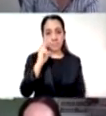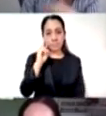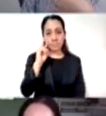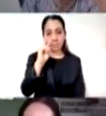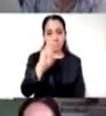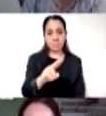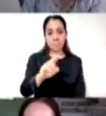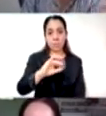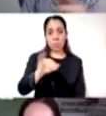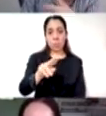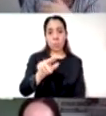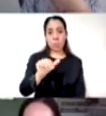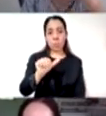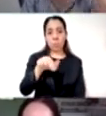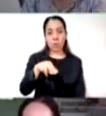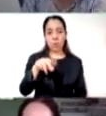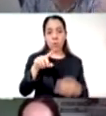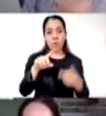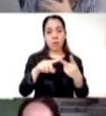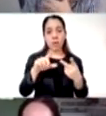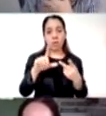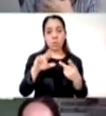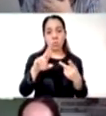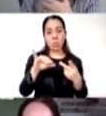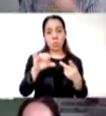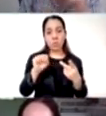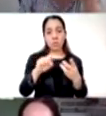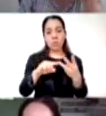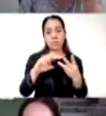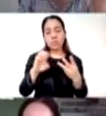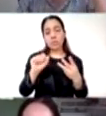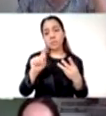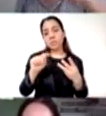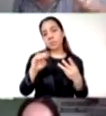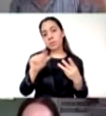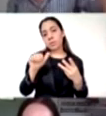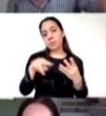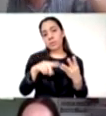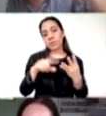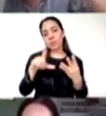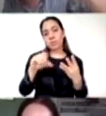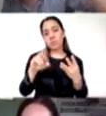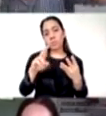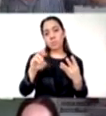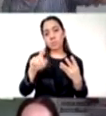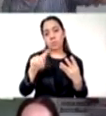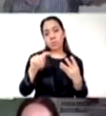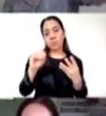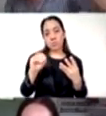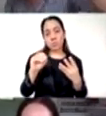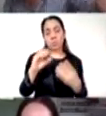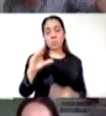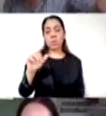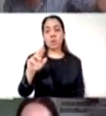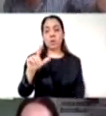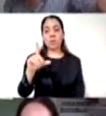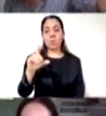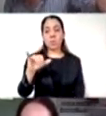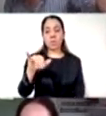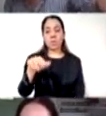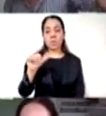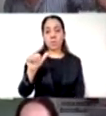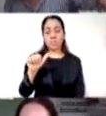va a haber todavía seguimos la amistad es una conversación que nunca termina